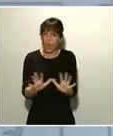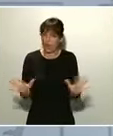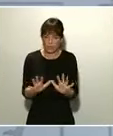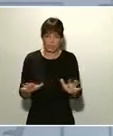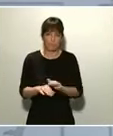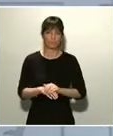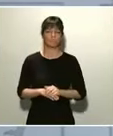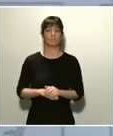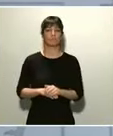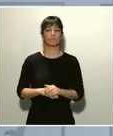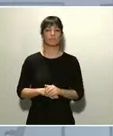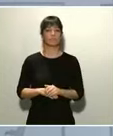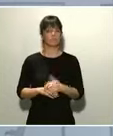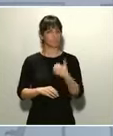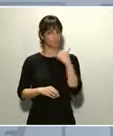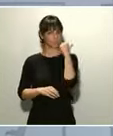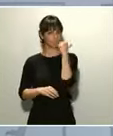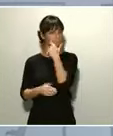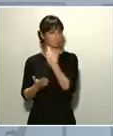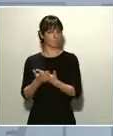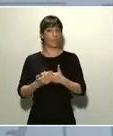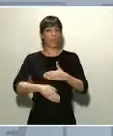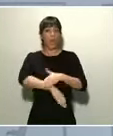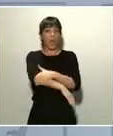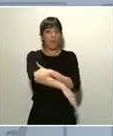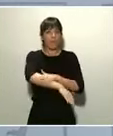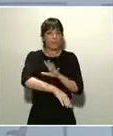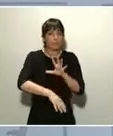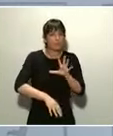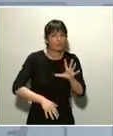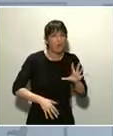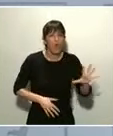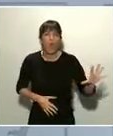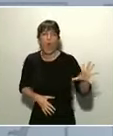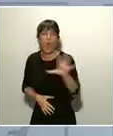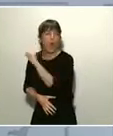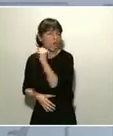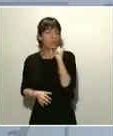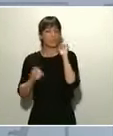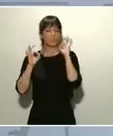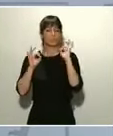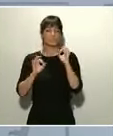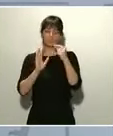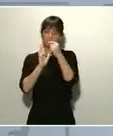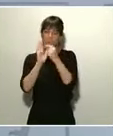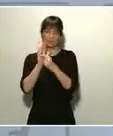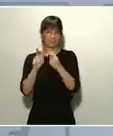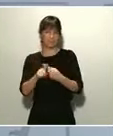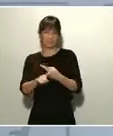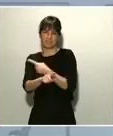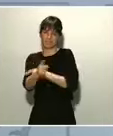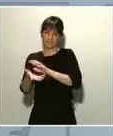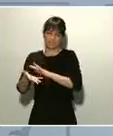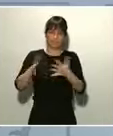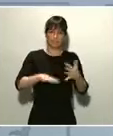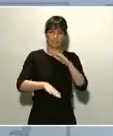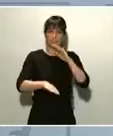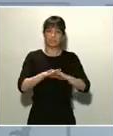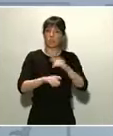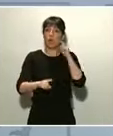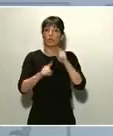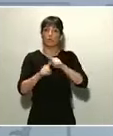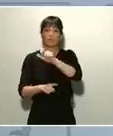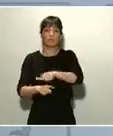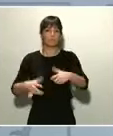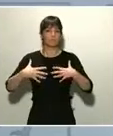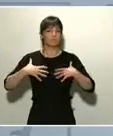todos los gobiernos, sin excepción alguna, han ido adoptando medidas extremas para proteger la salud de los ciudadanos y salvaguardar también sus